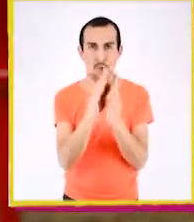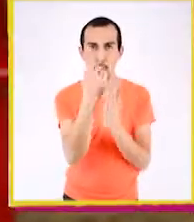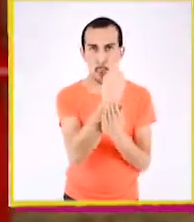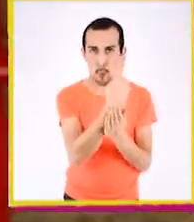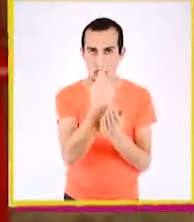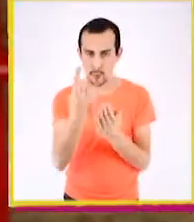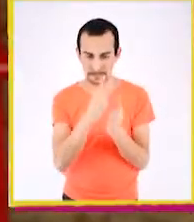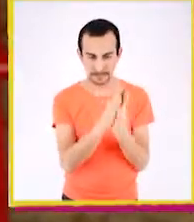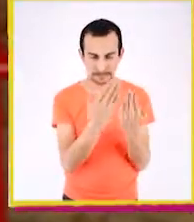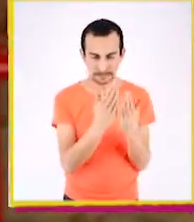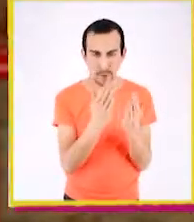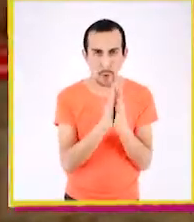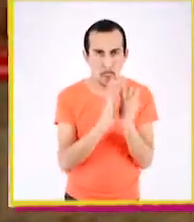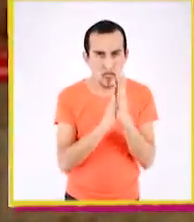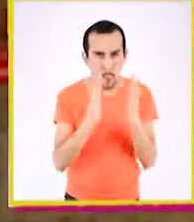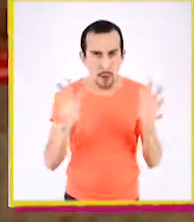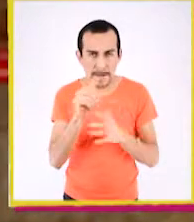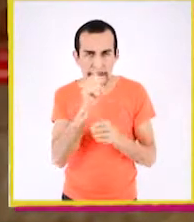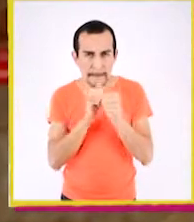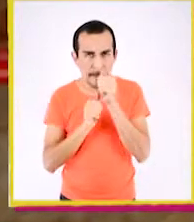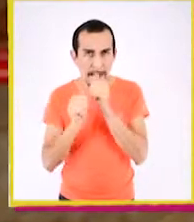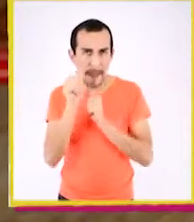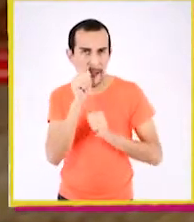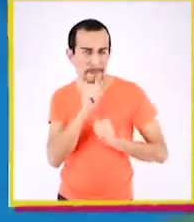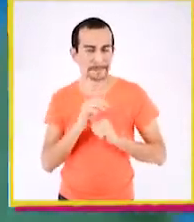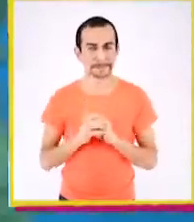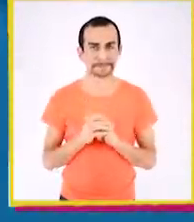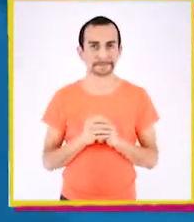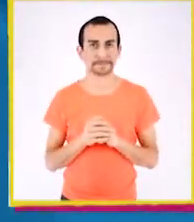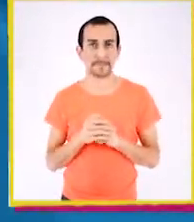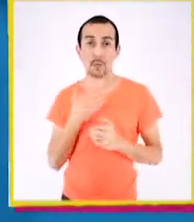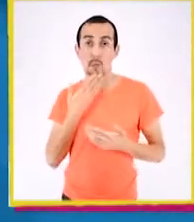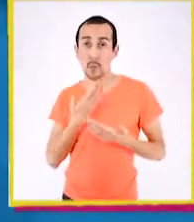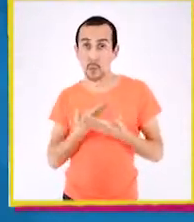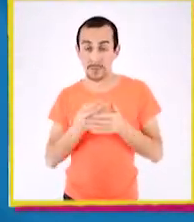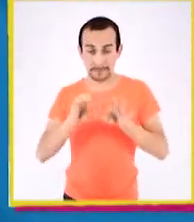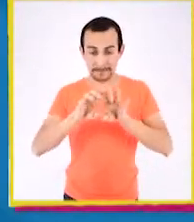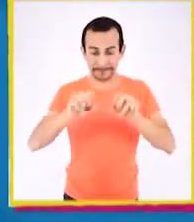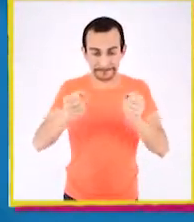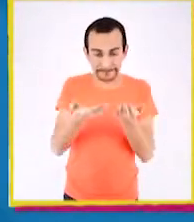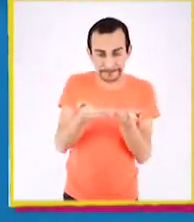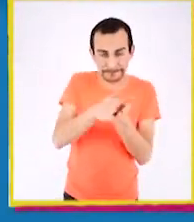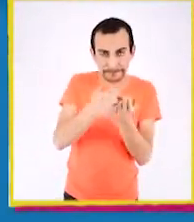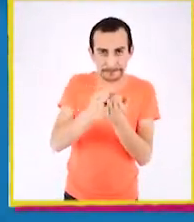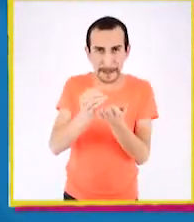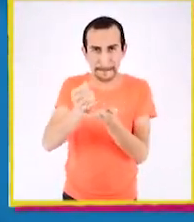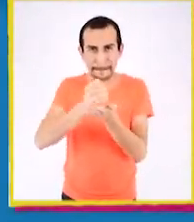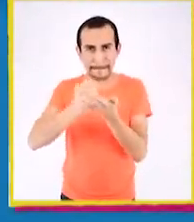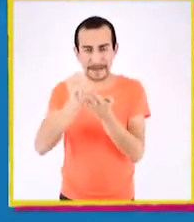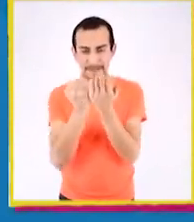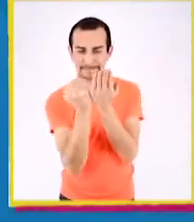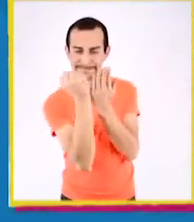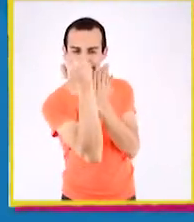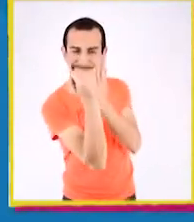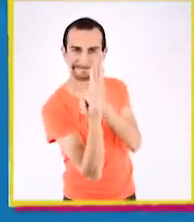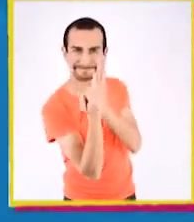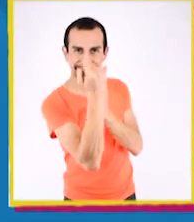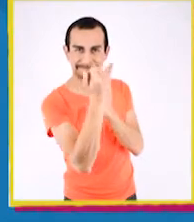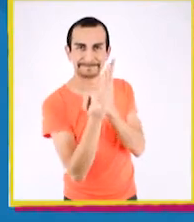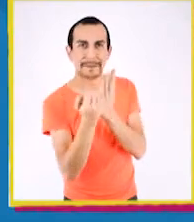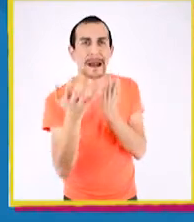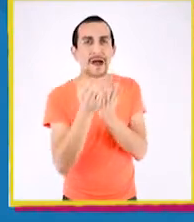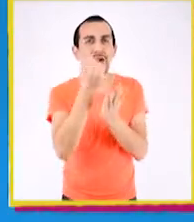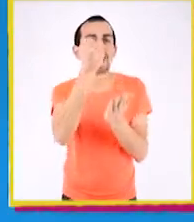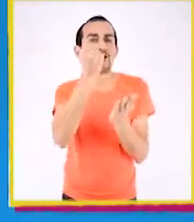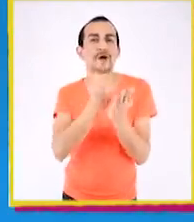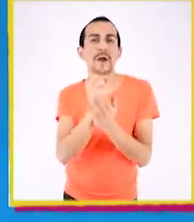Una por una, con mucha paciencia. Una vez hechos nuestros dobleces, debemos pegar por la parte trasera